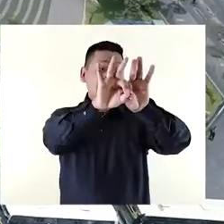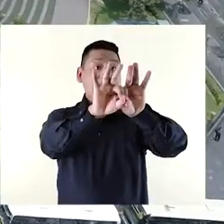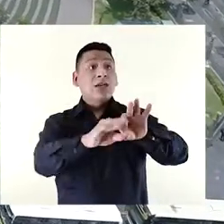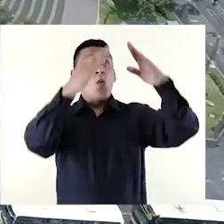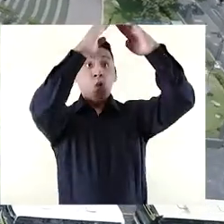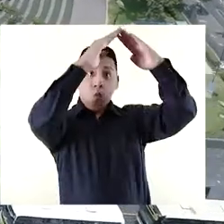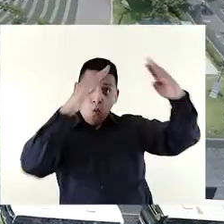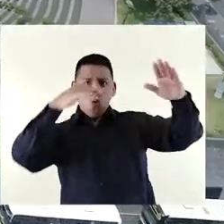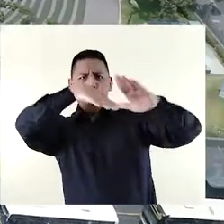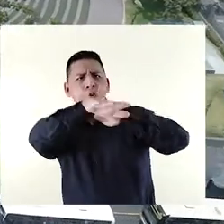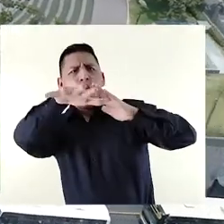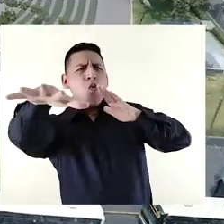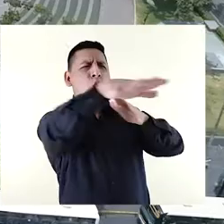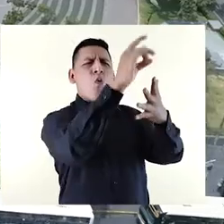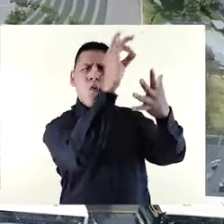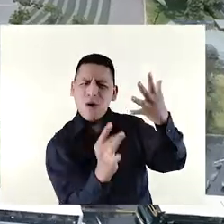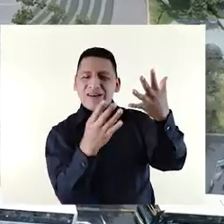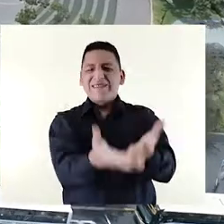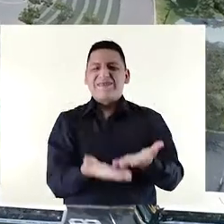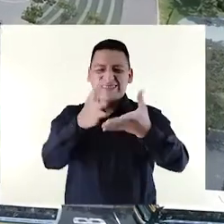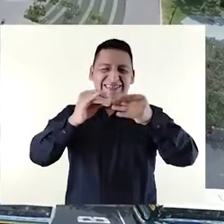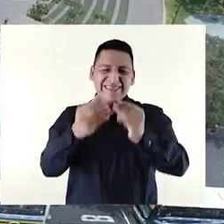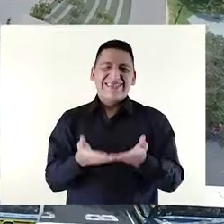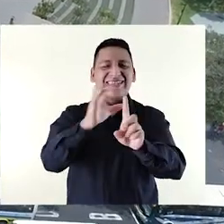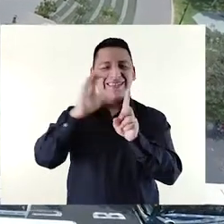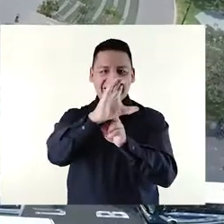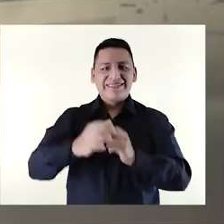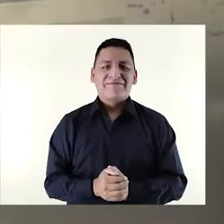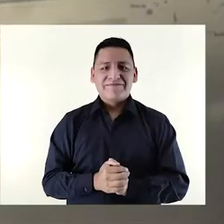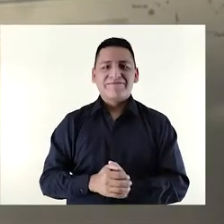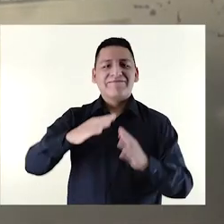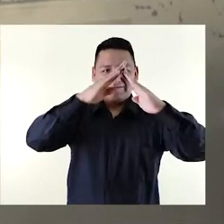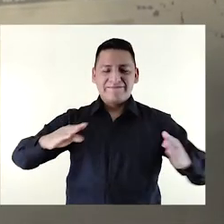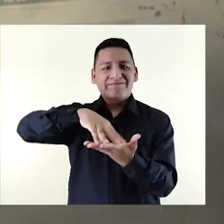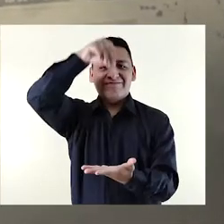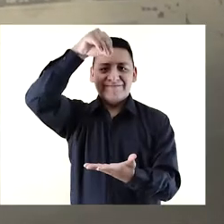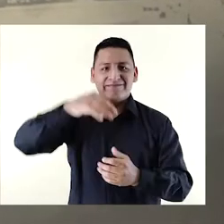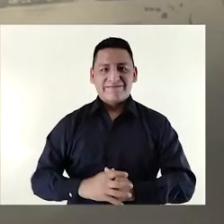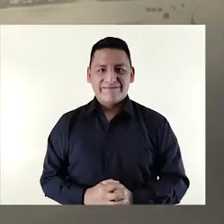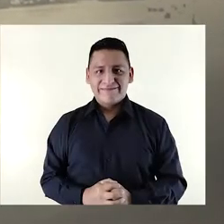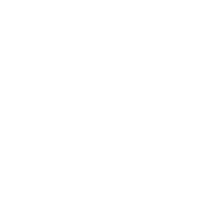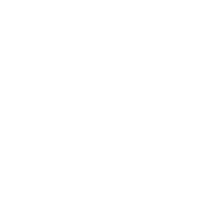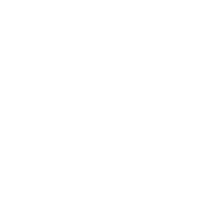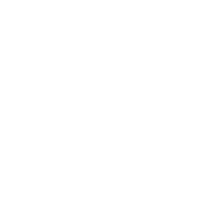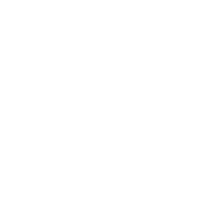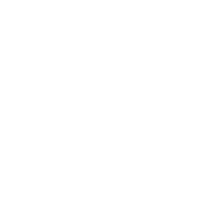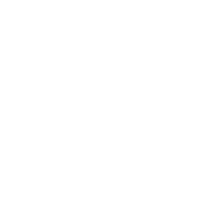y tanto el edificio como su contenido es patrimonio al servicio de la cultura. Palacio de la Exposición